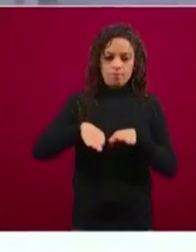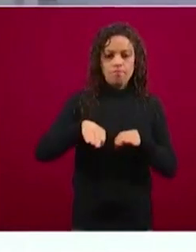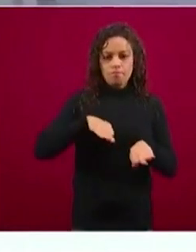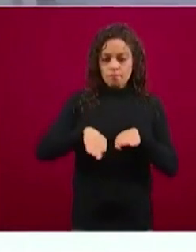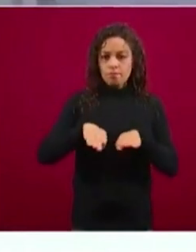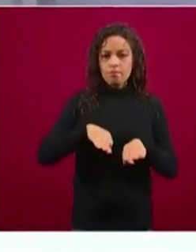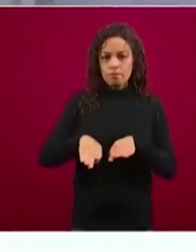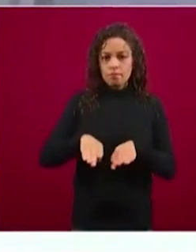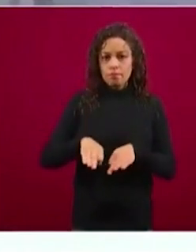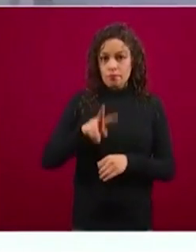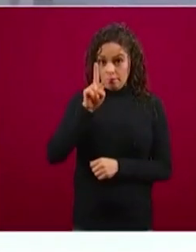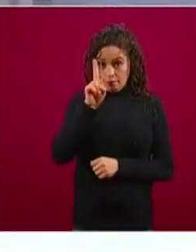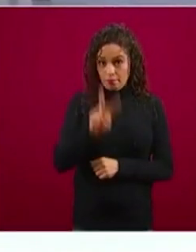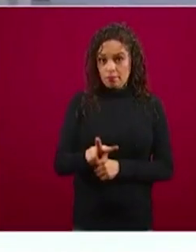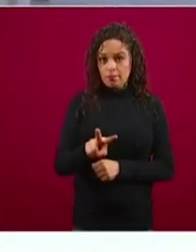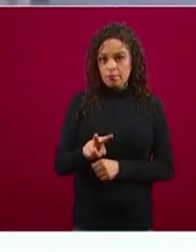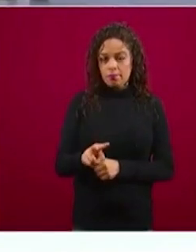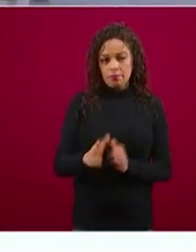Pedimos respeto.